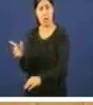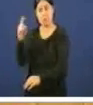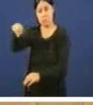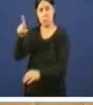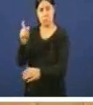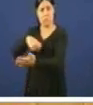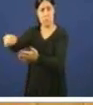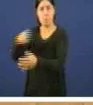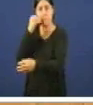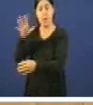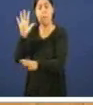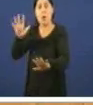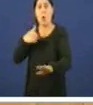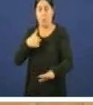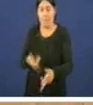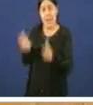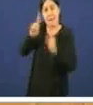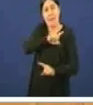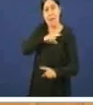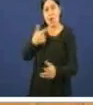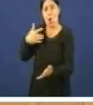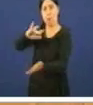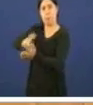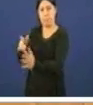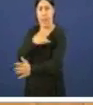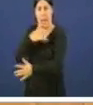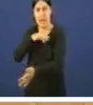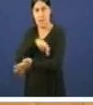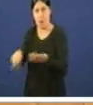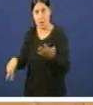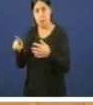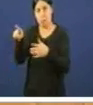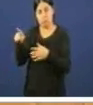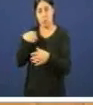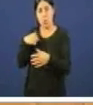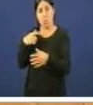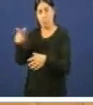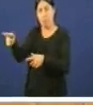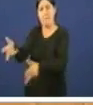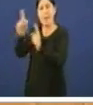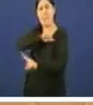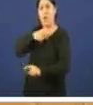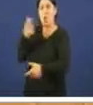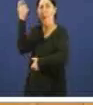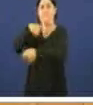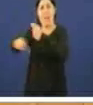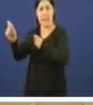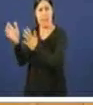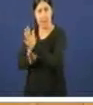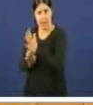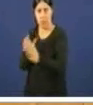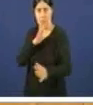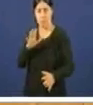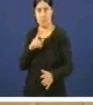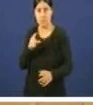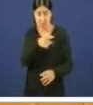liquidar as caixas permitivos que saqueen vostedes as caixas e vostedes permiten que as vendamos a prezo de saldo e o salario